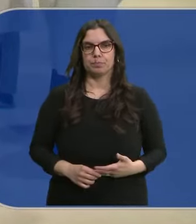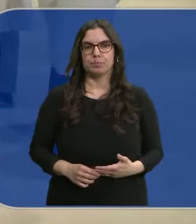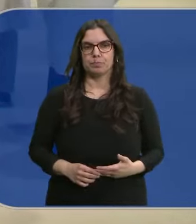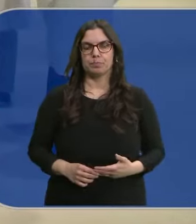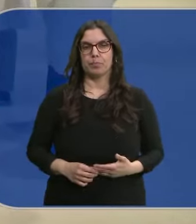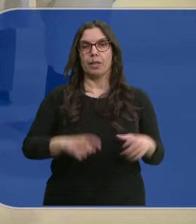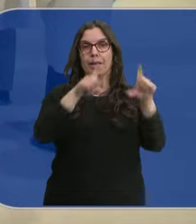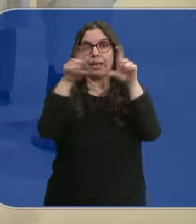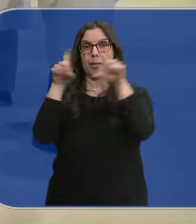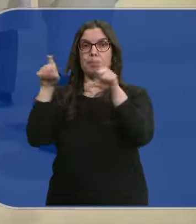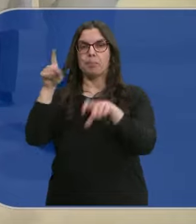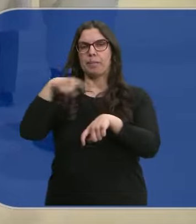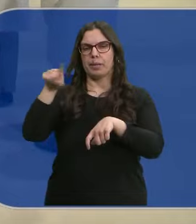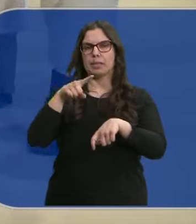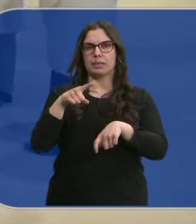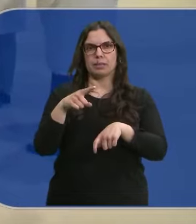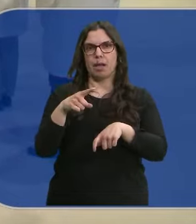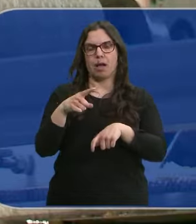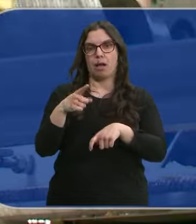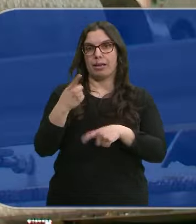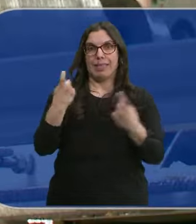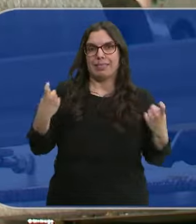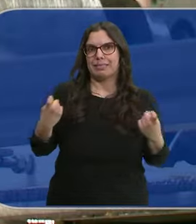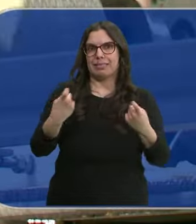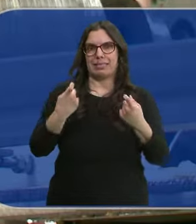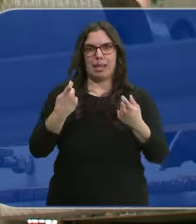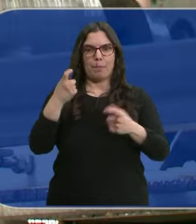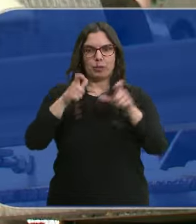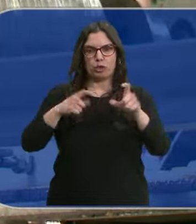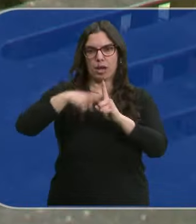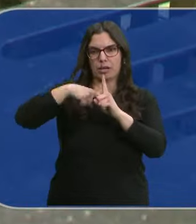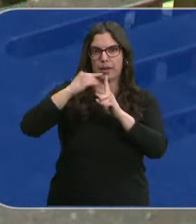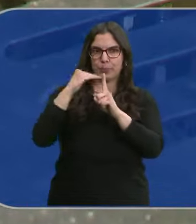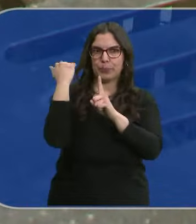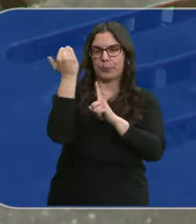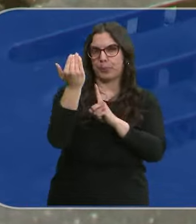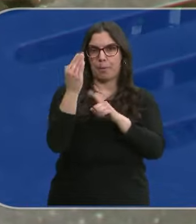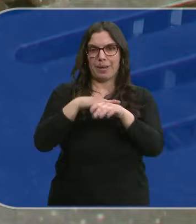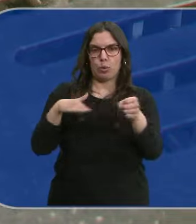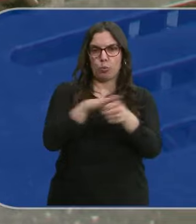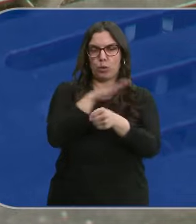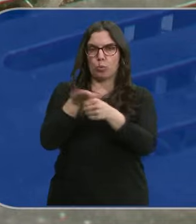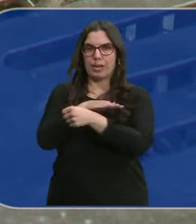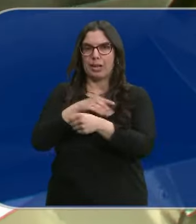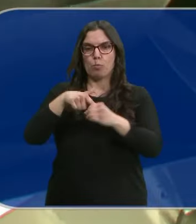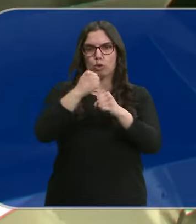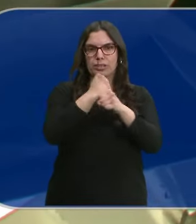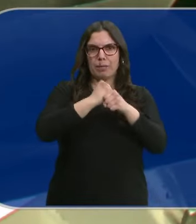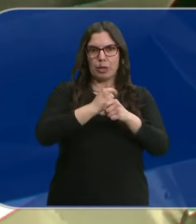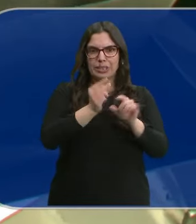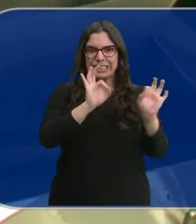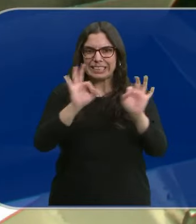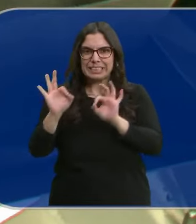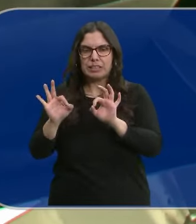Las empresas tienen una alta demanda de personal cualificado para cubrir sus necesidades. Y con puestos de trabajo cada vez más especializados, les